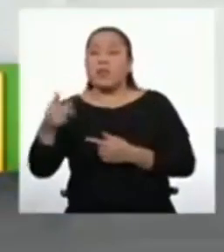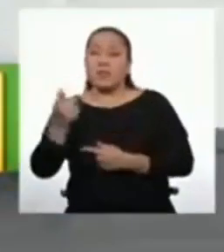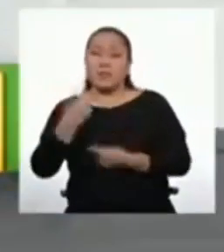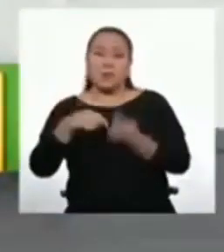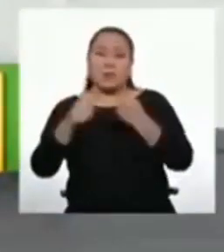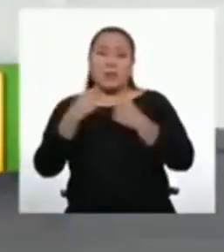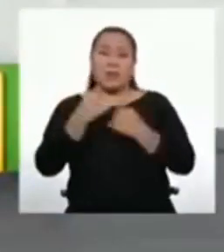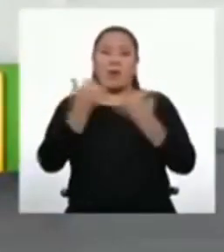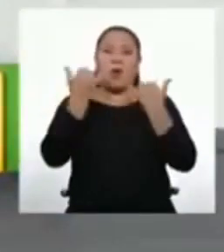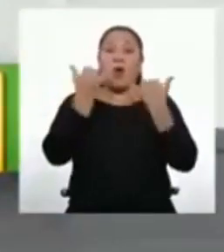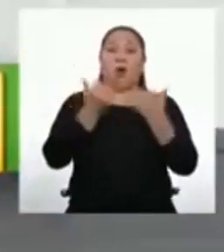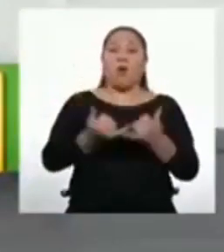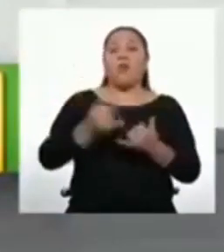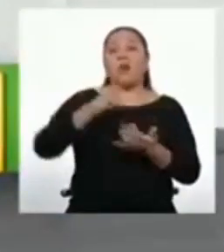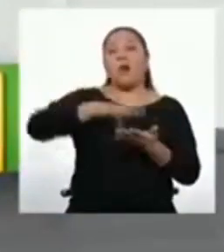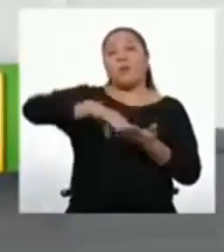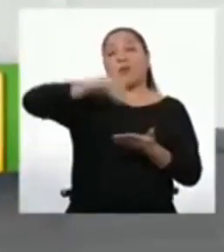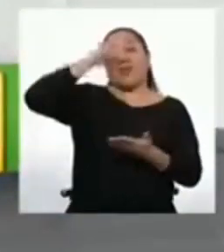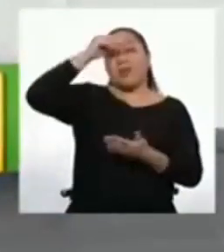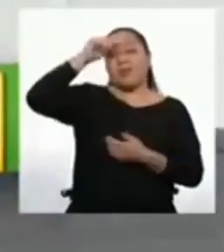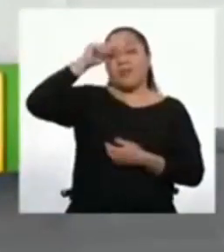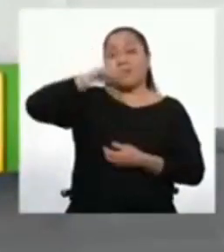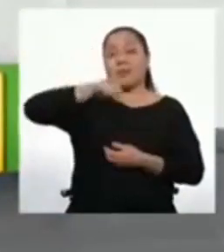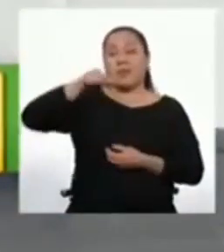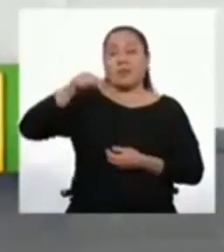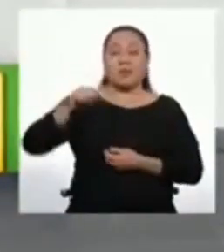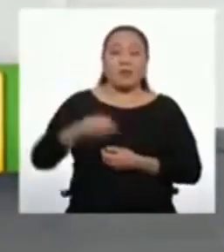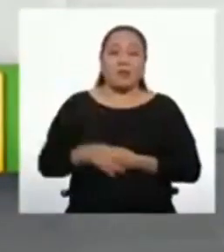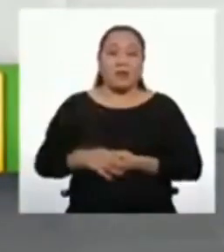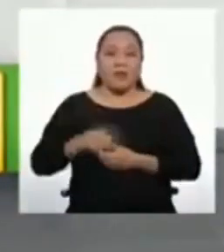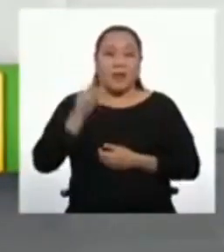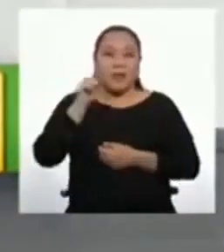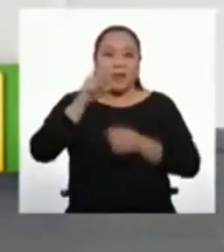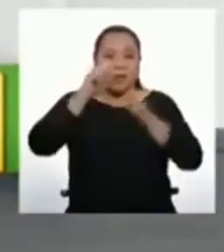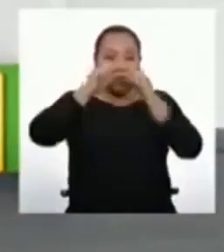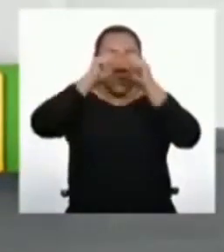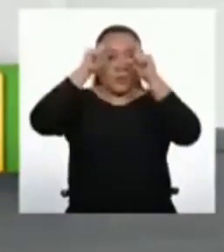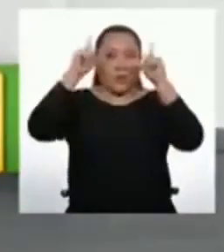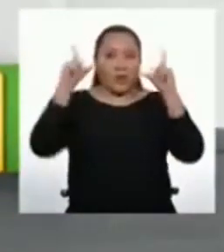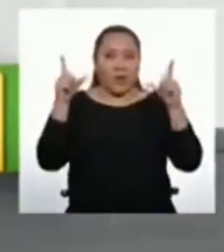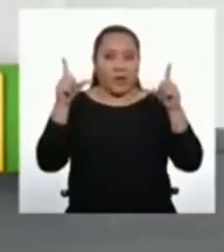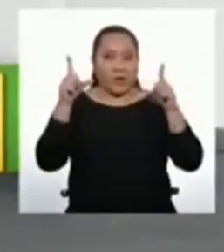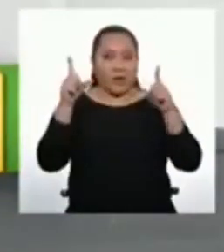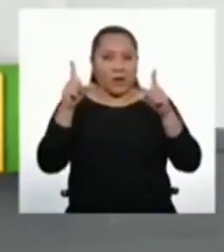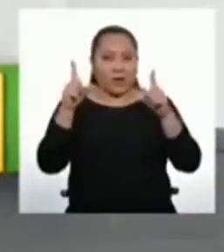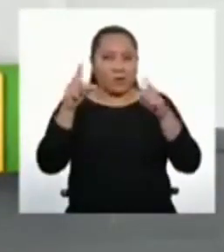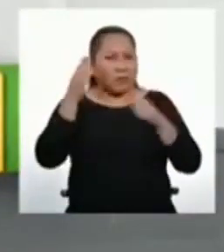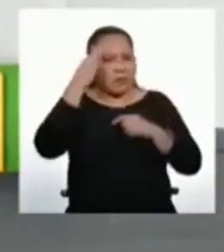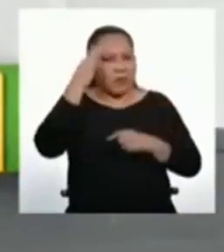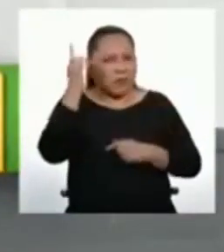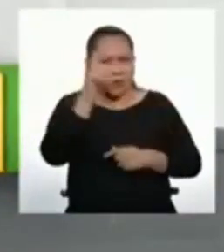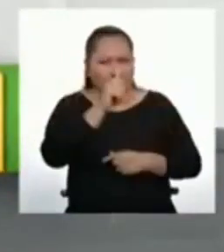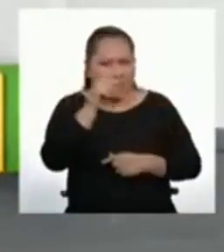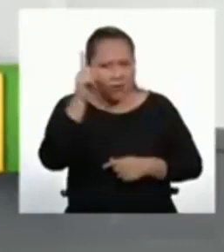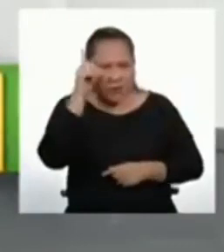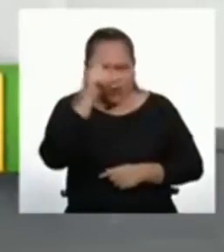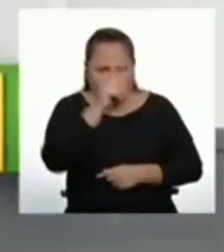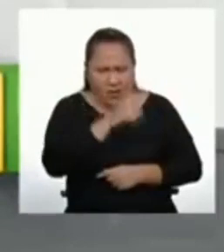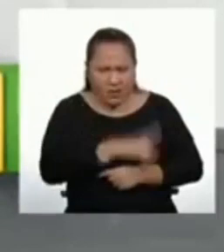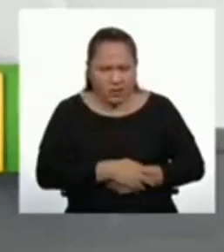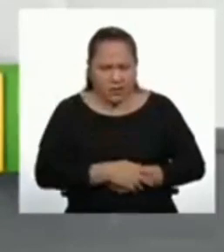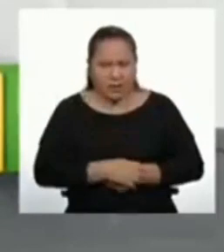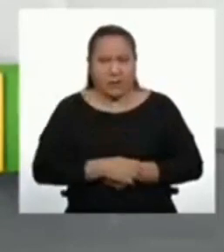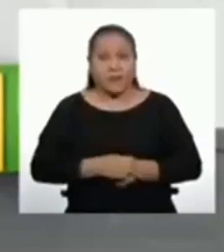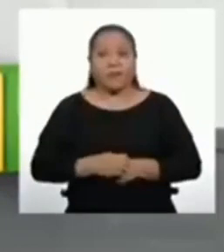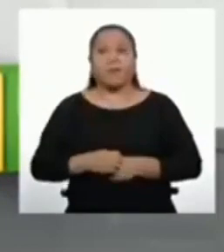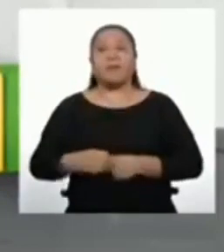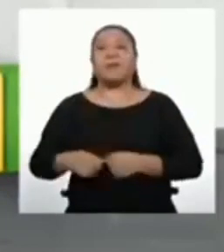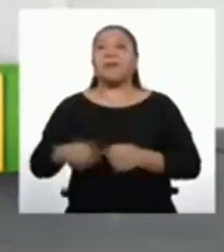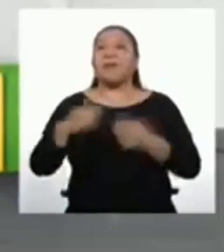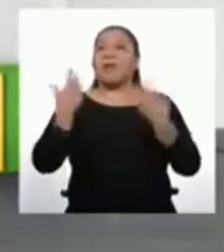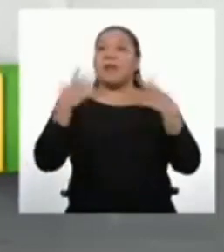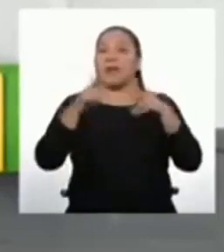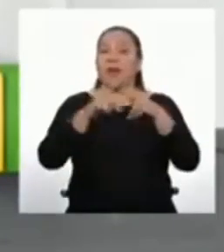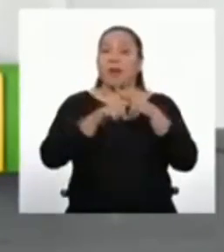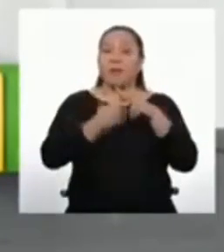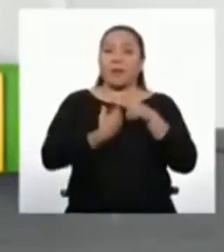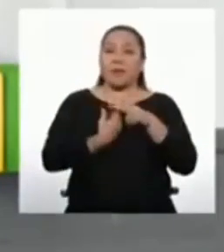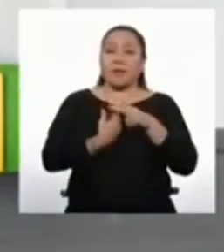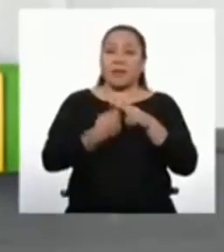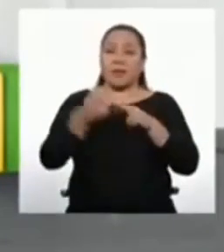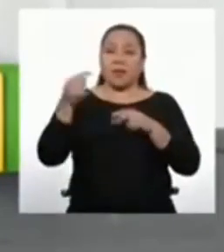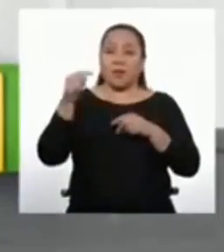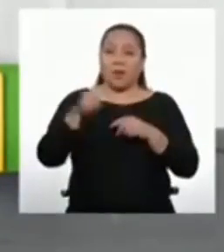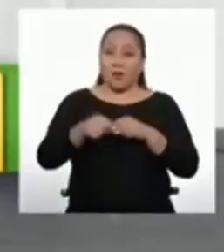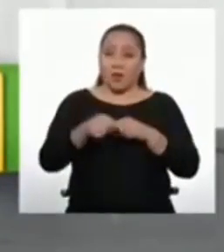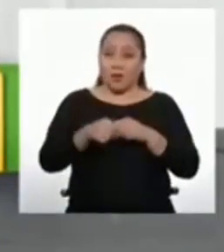Hoy aprenderemos todo al respecto y te sorprenderá saber que no es nada complicado. Para ponernos en acción con